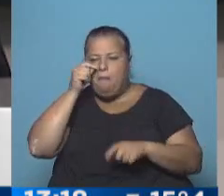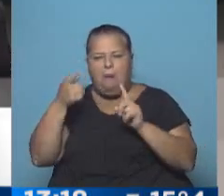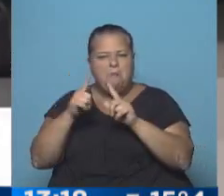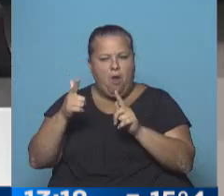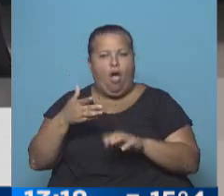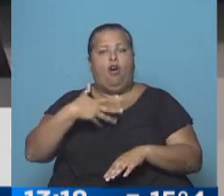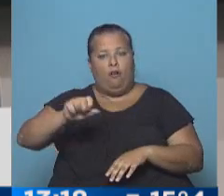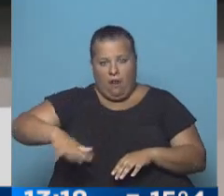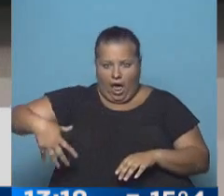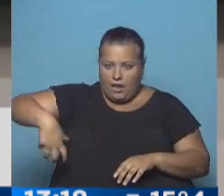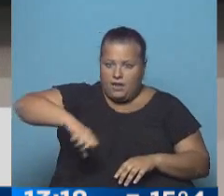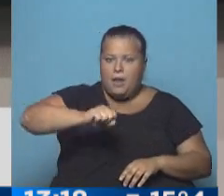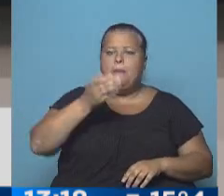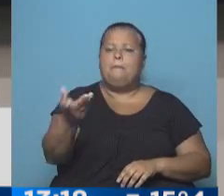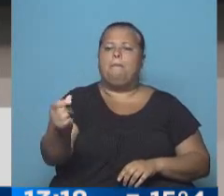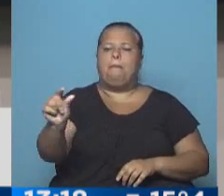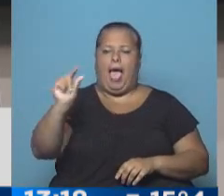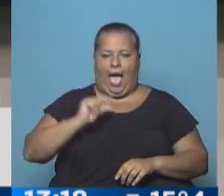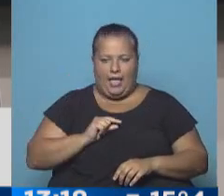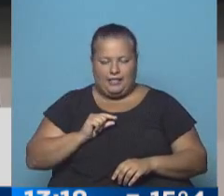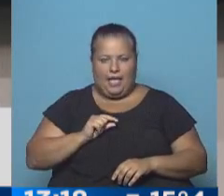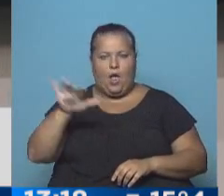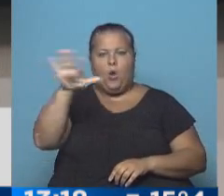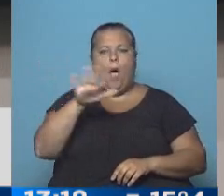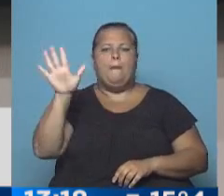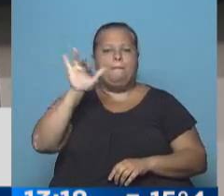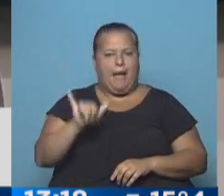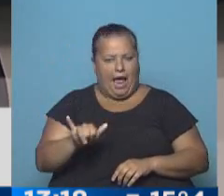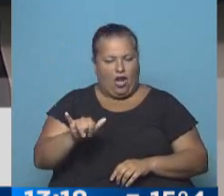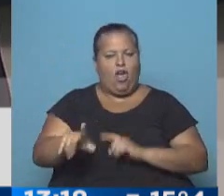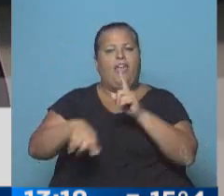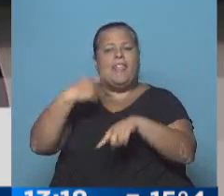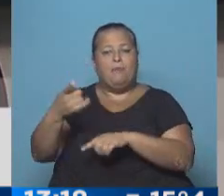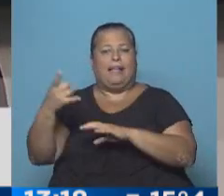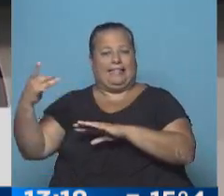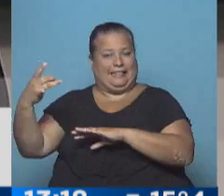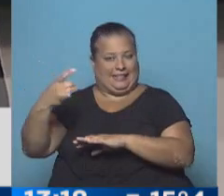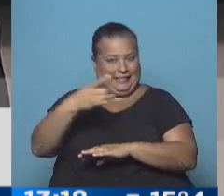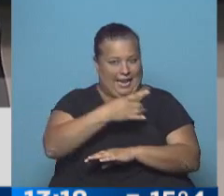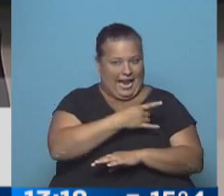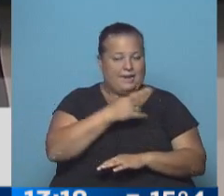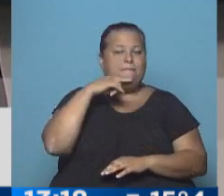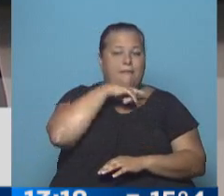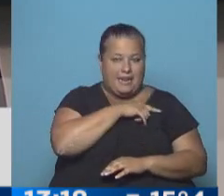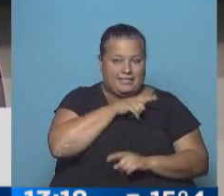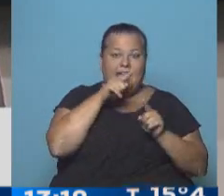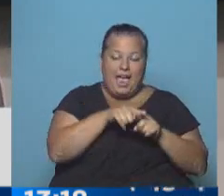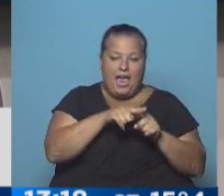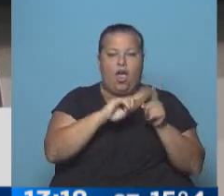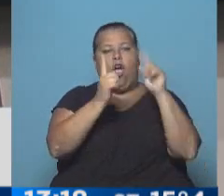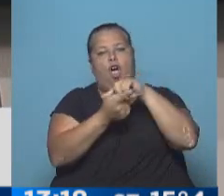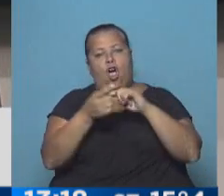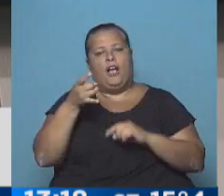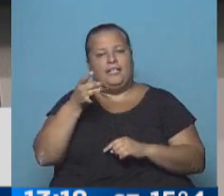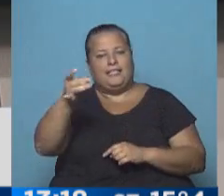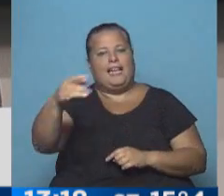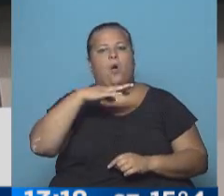relación, fue con Mía a pedirle plata a la localidad de Merlo. Después se tomó un tren hasta Mercedes, de ahí combinó otro